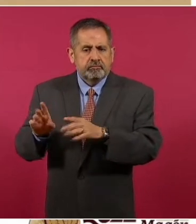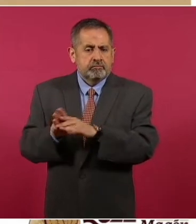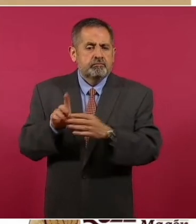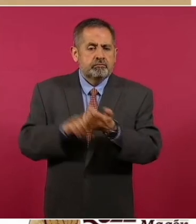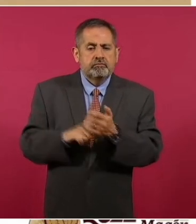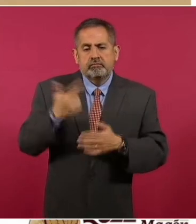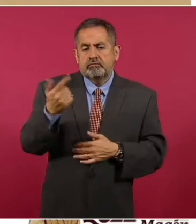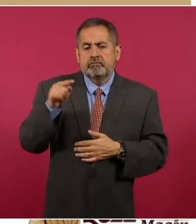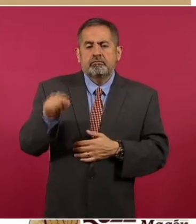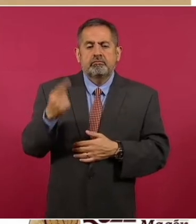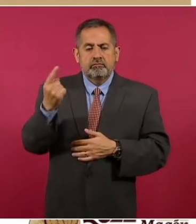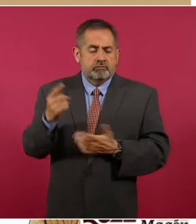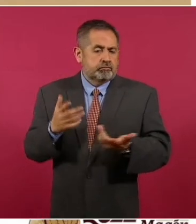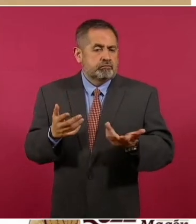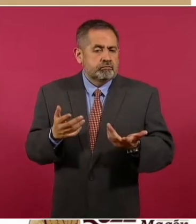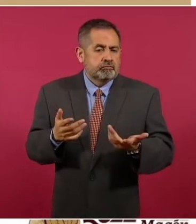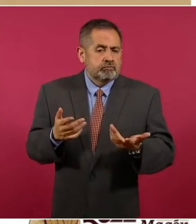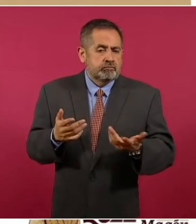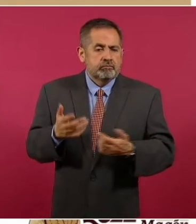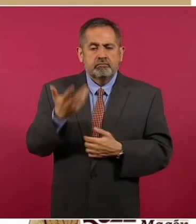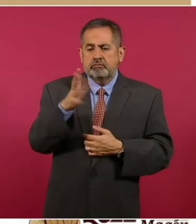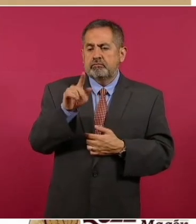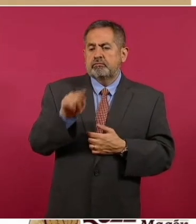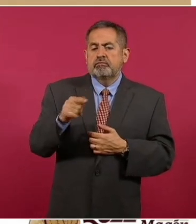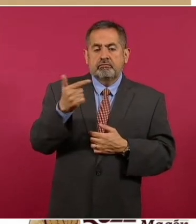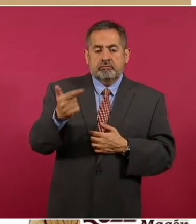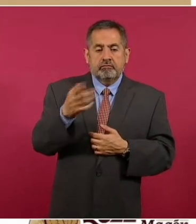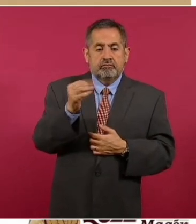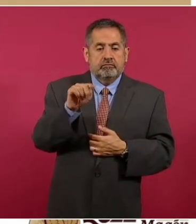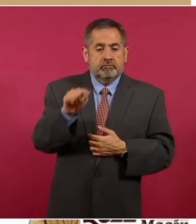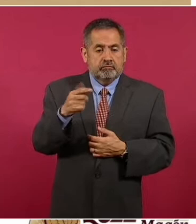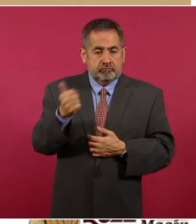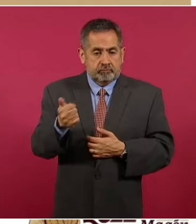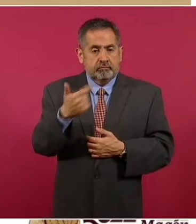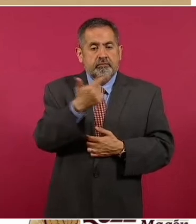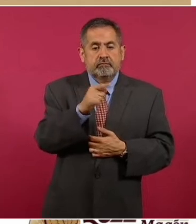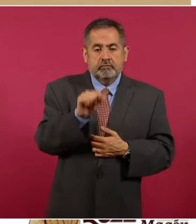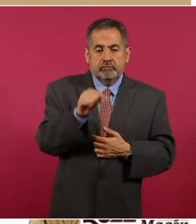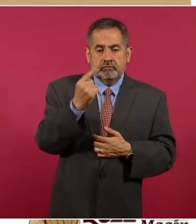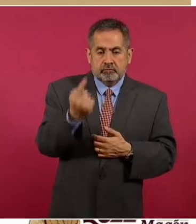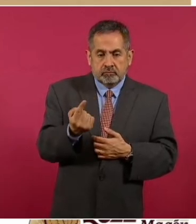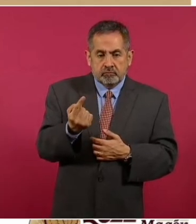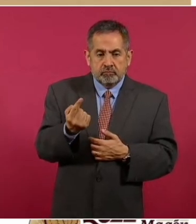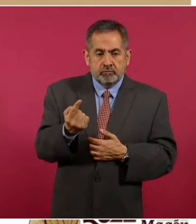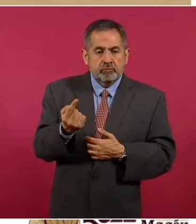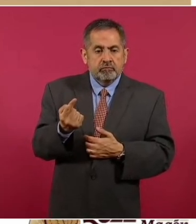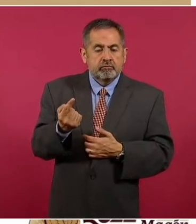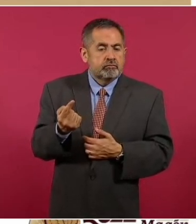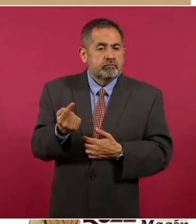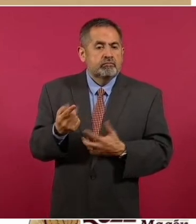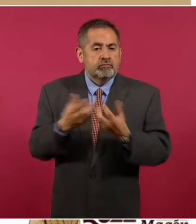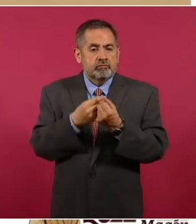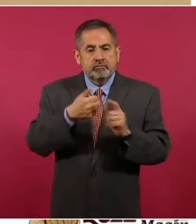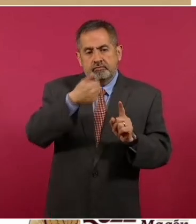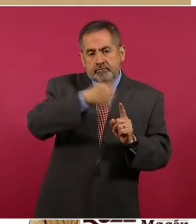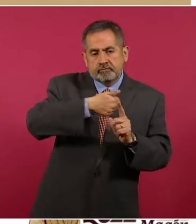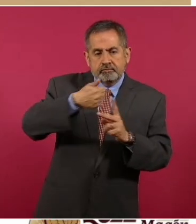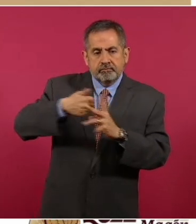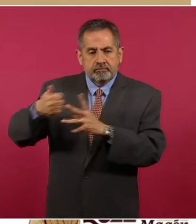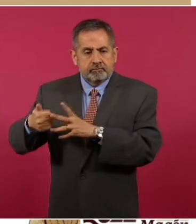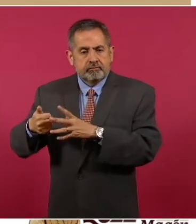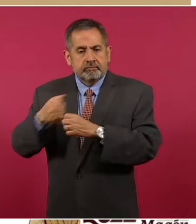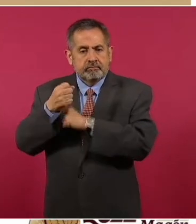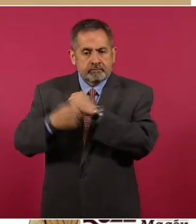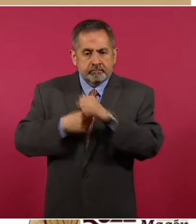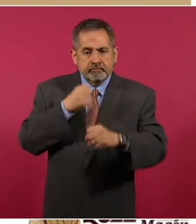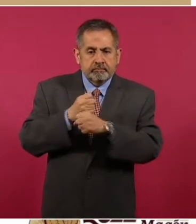7.1, 10.7, 9.6 y 7.1 con respecto a cada uno de los